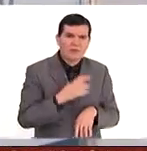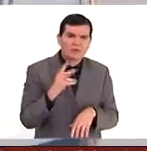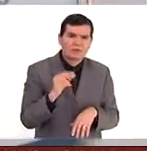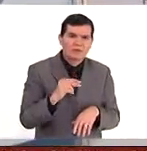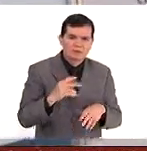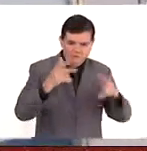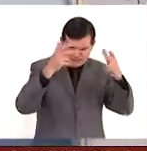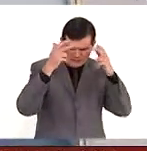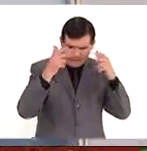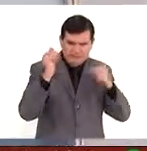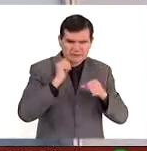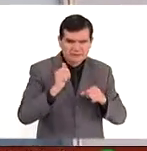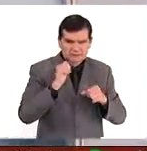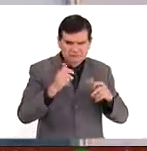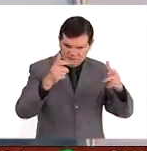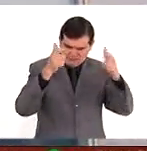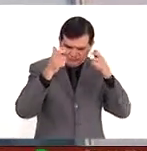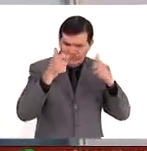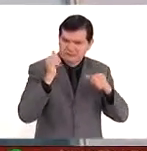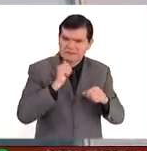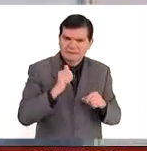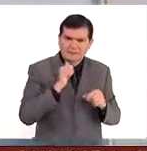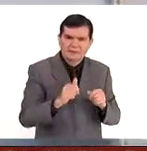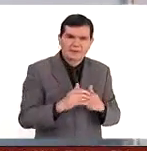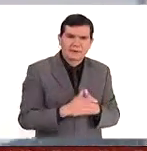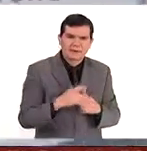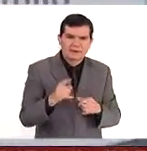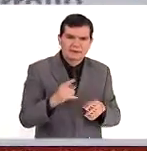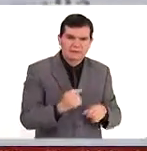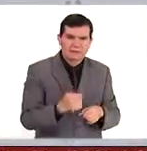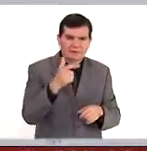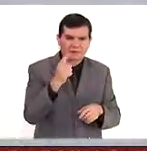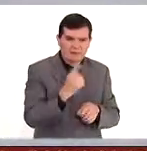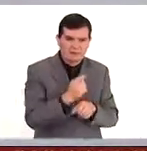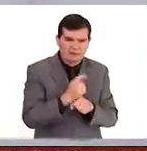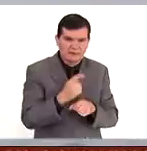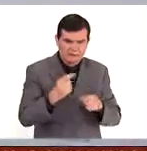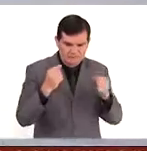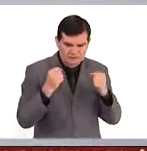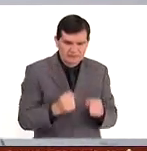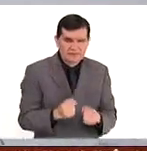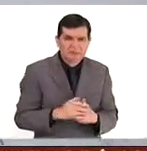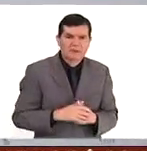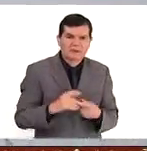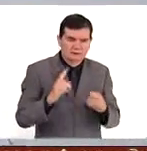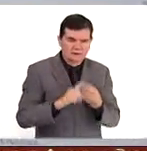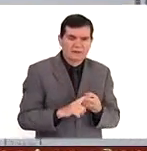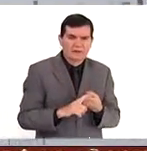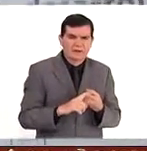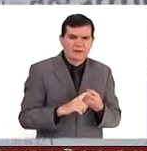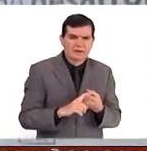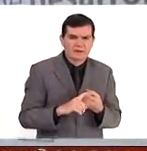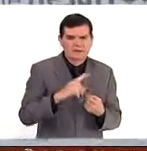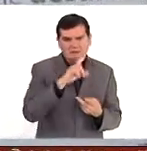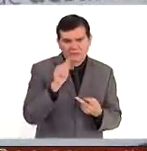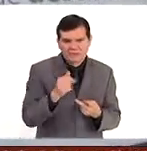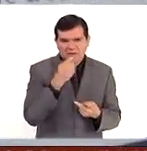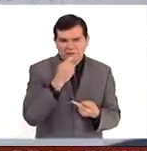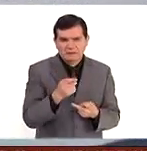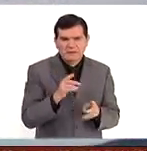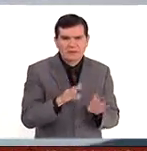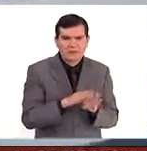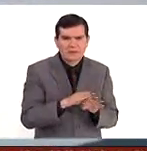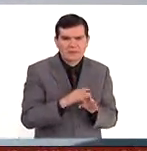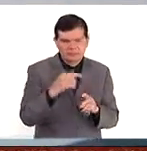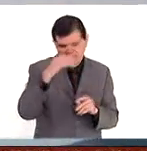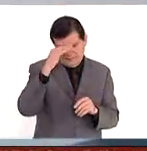porque el casco siempre lo tienen que tener puesto. Así que, y es la primer barrera a la seguridad. Así que dijimos, pues, ¿por qué